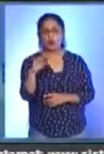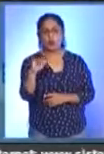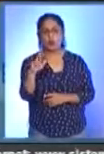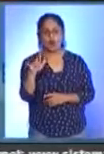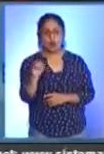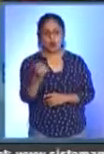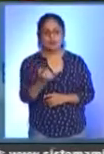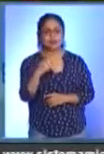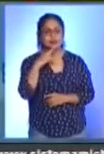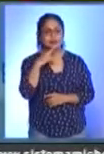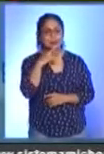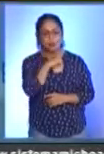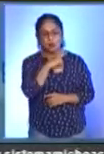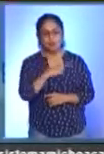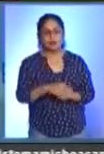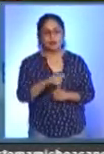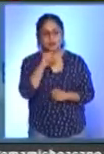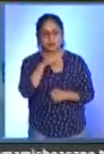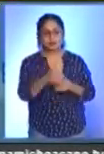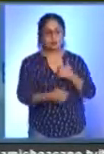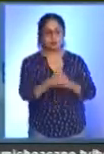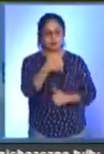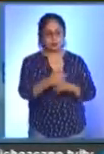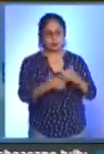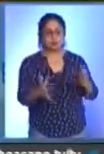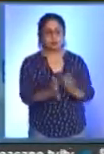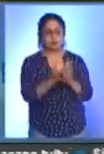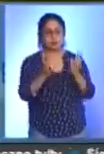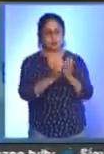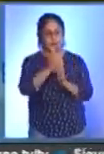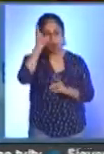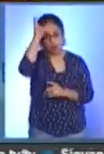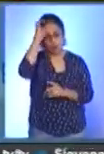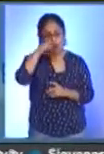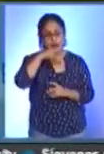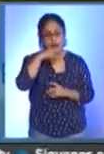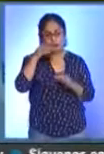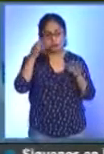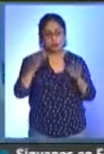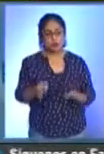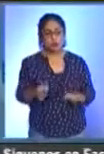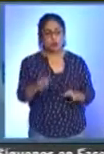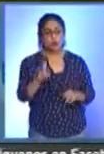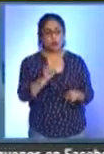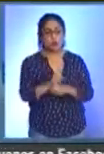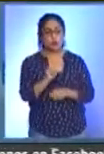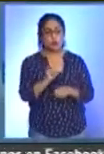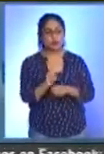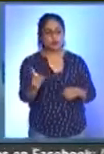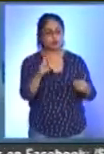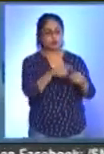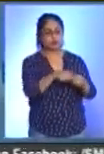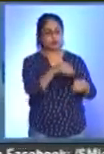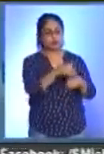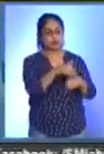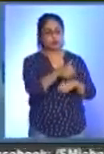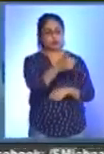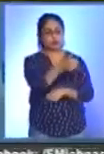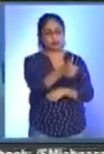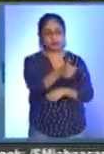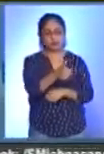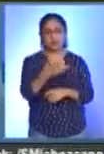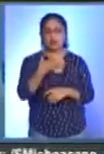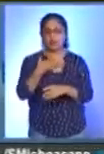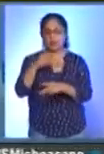Soberano Zamora. Además tendrán participación originales aguacateros de Uruapan, que se integra al grupo 6, y Deportivo Queréndaro, que forma parte